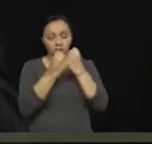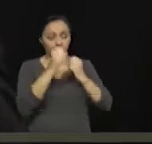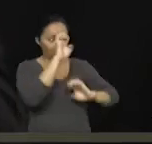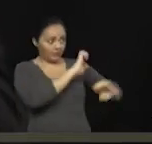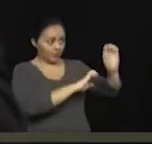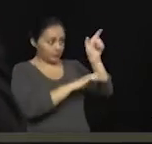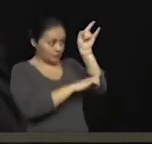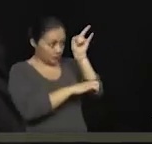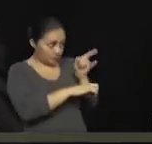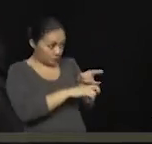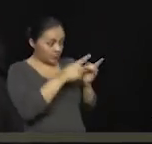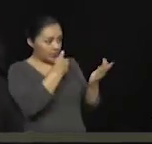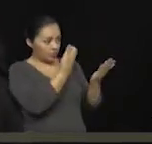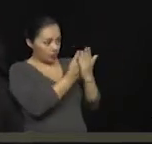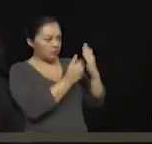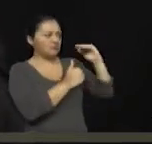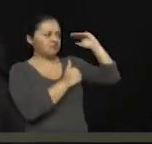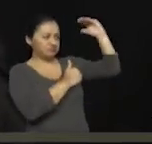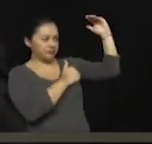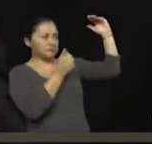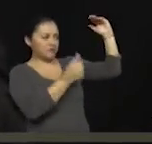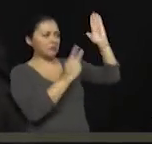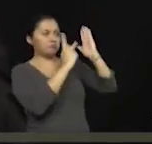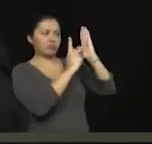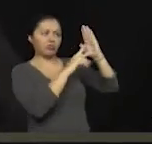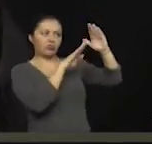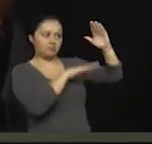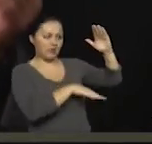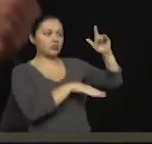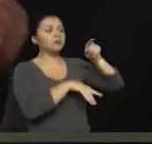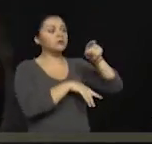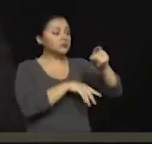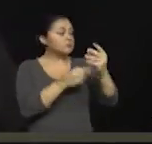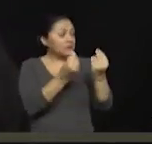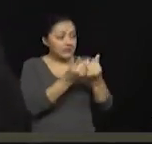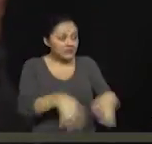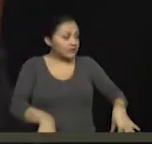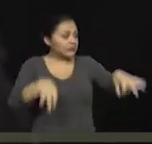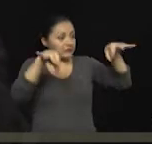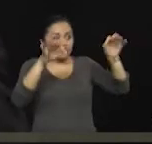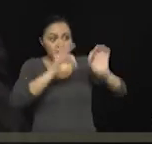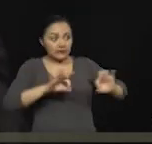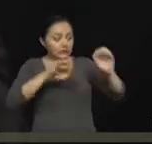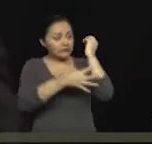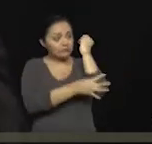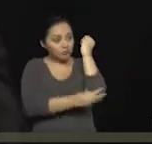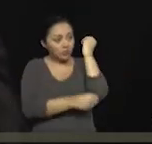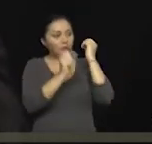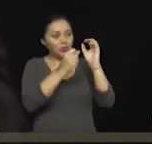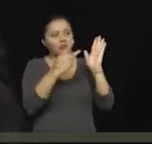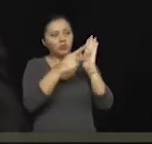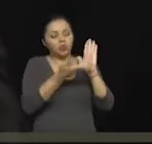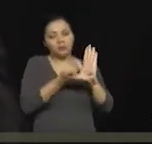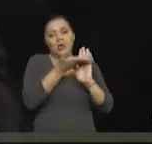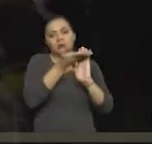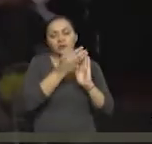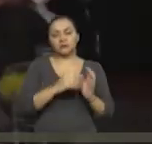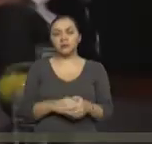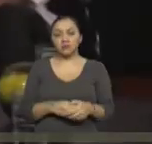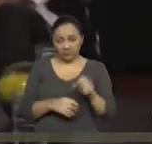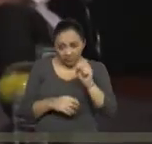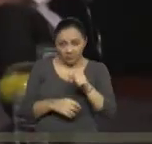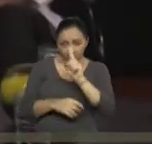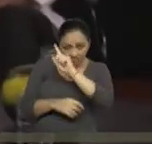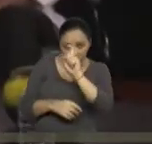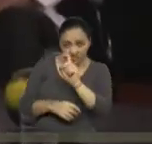a esa economía para ver qué necesidades específicas tiene para poder acceder al carnet de discapacidad. Bueno, sí,